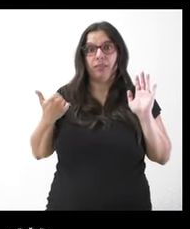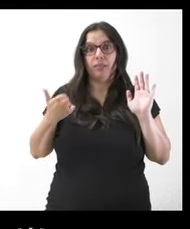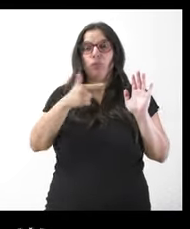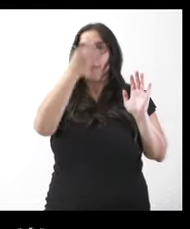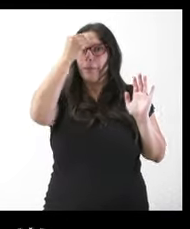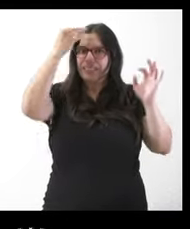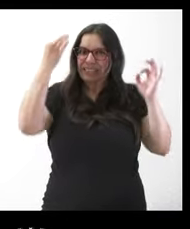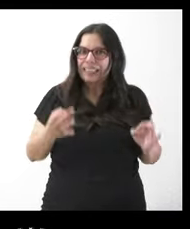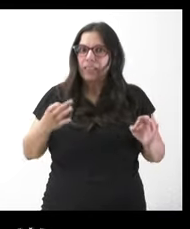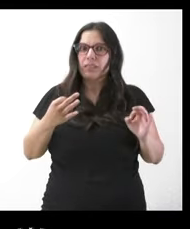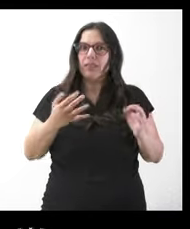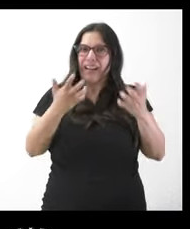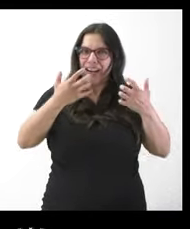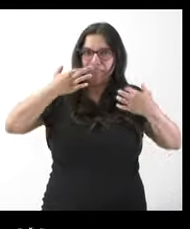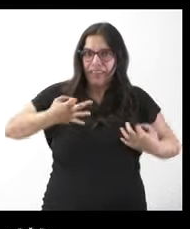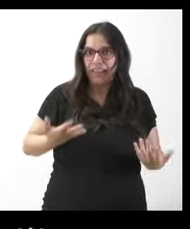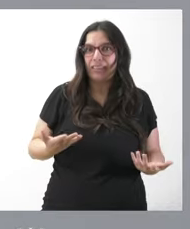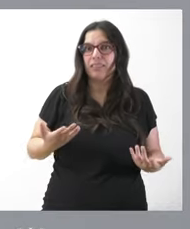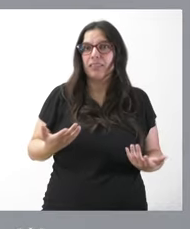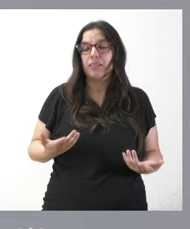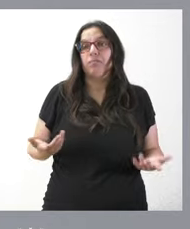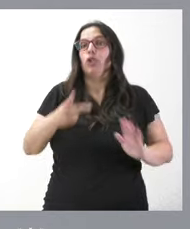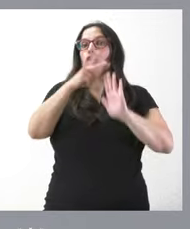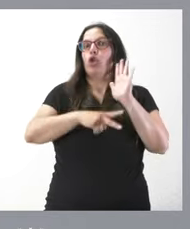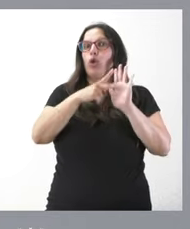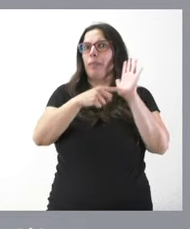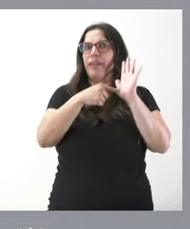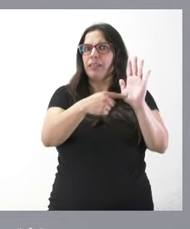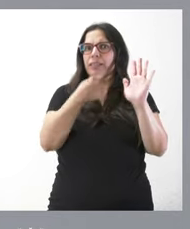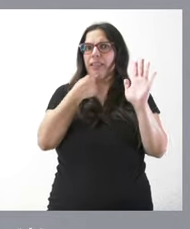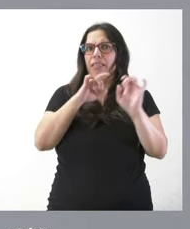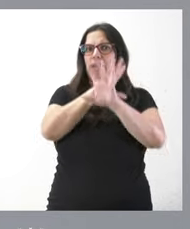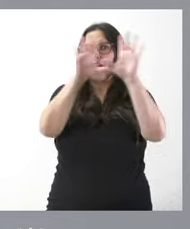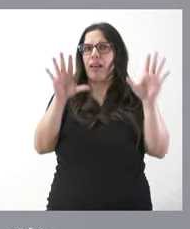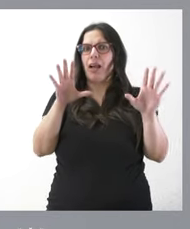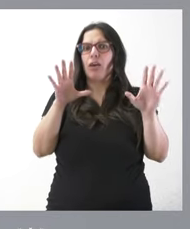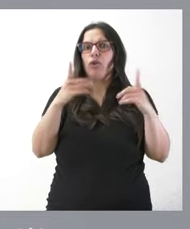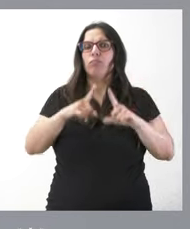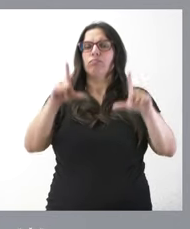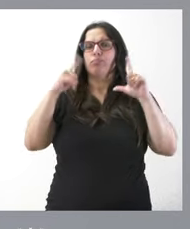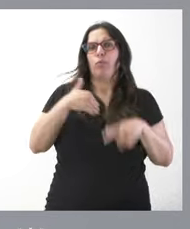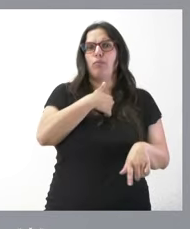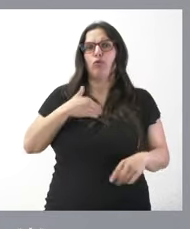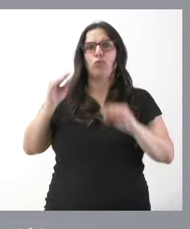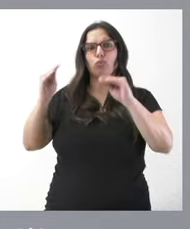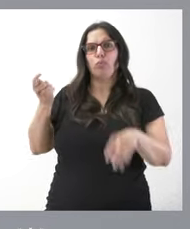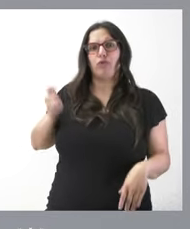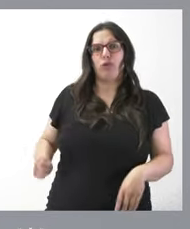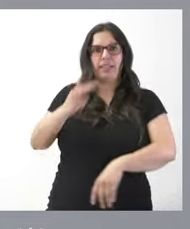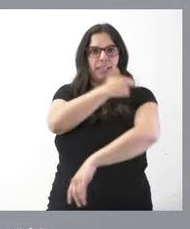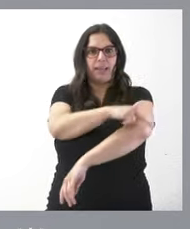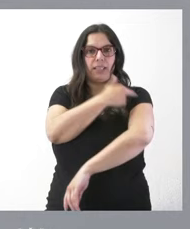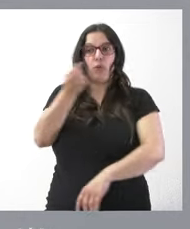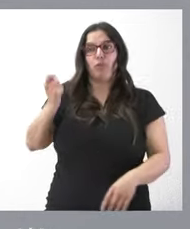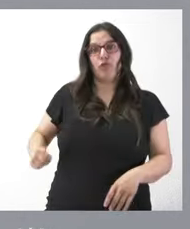esta norma va a beneficiar al sector entiendo Pues la norma establece claramente el papel protagonista que corresponde a los profesionales sanitarios son los profesionales